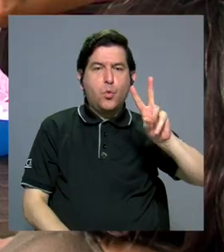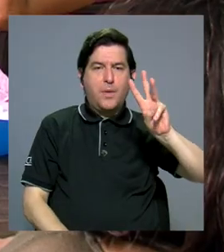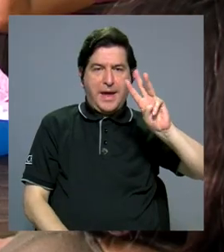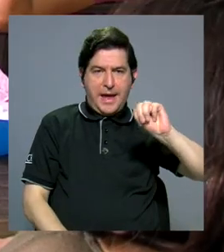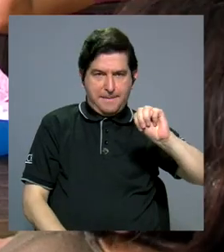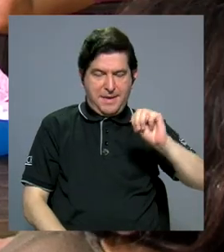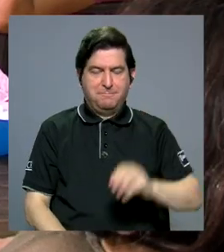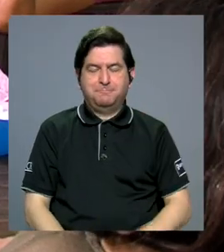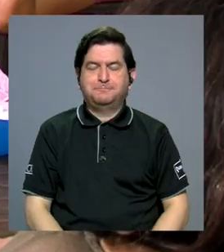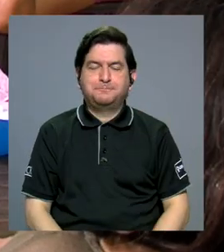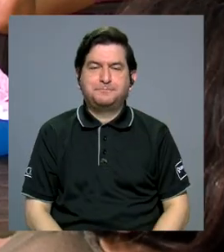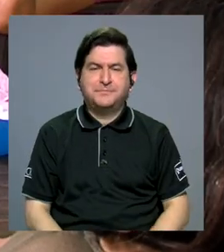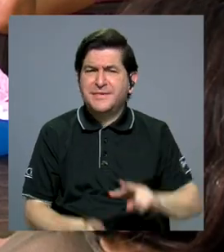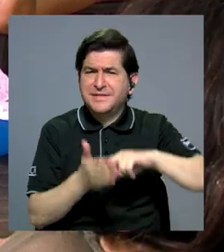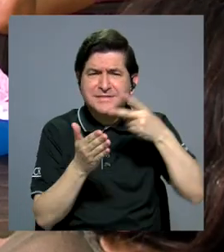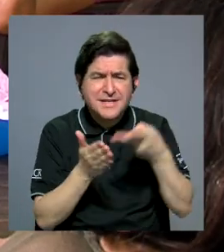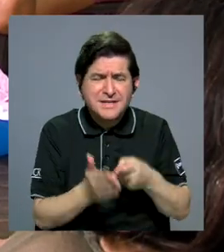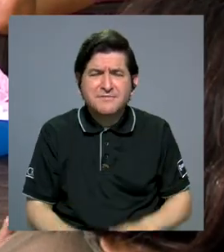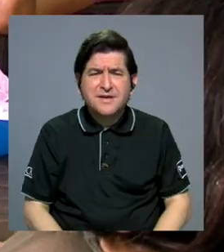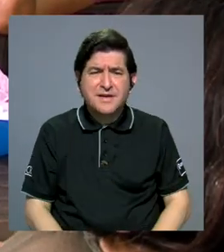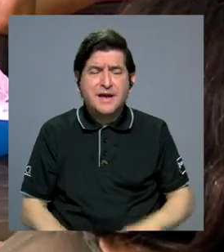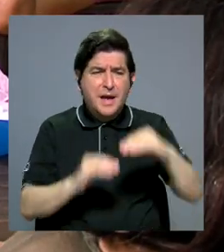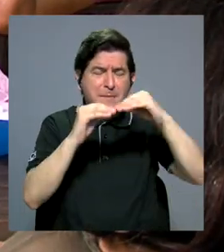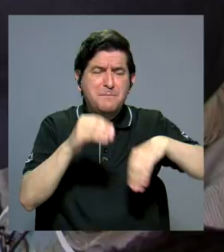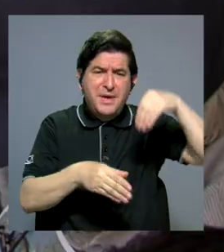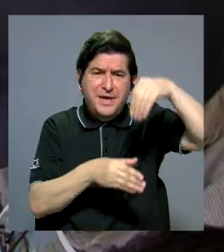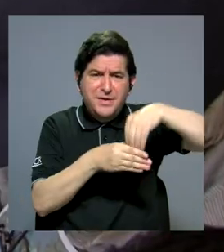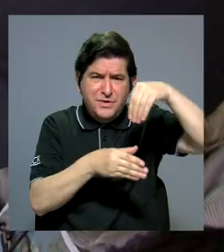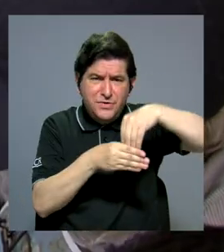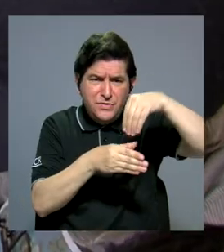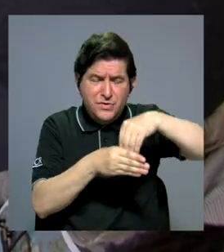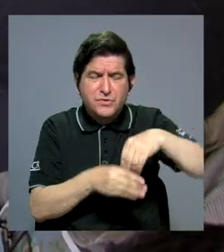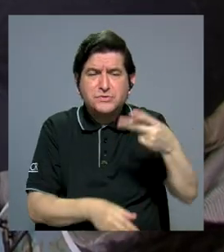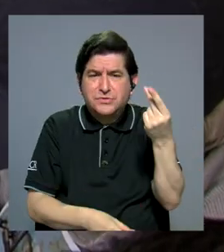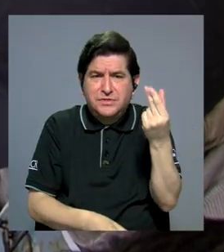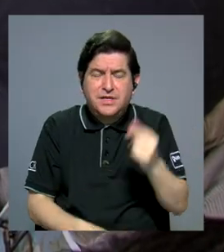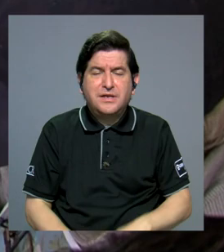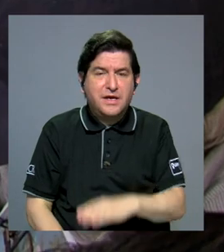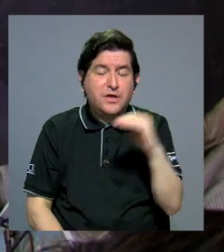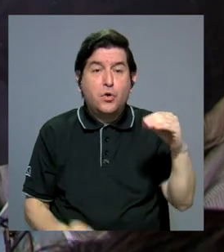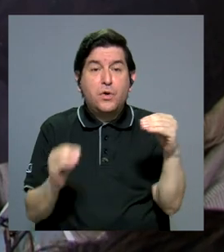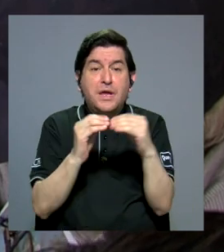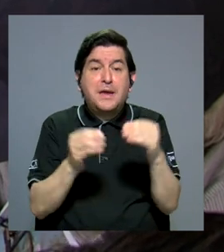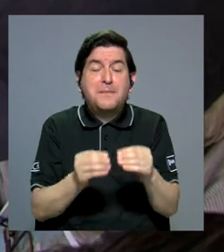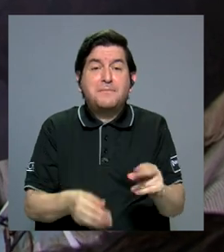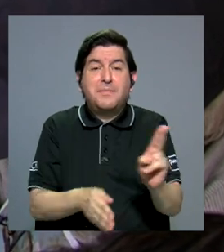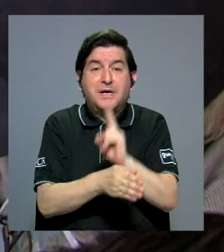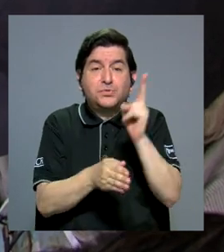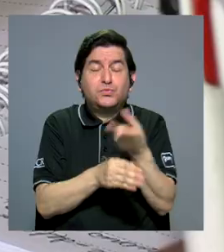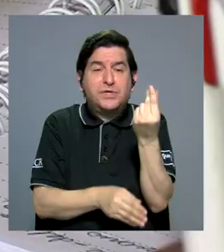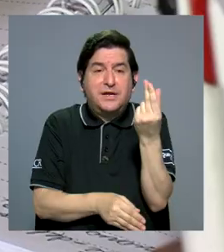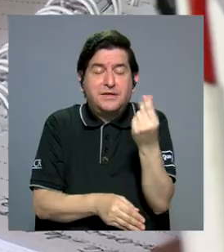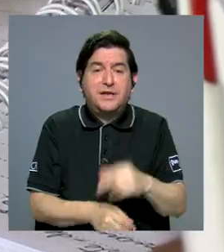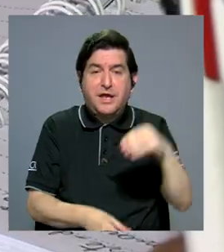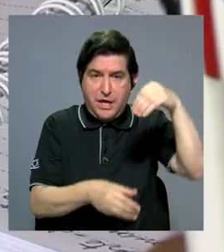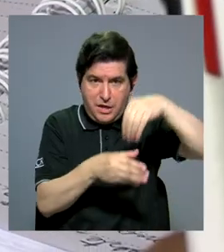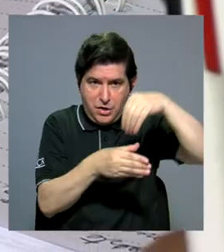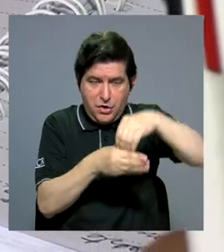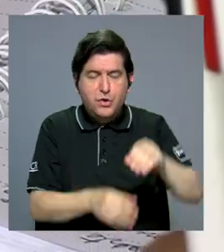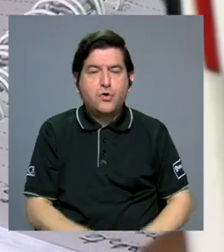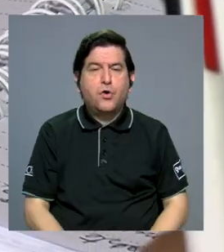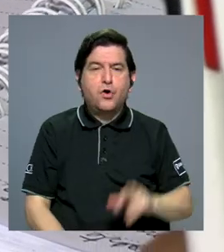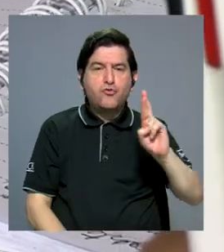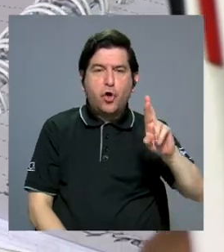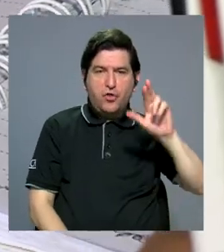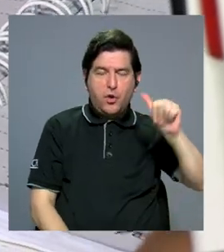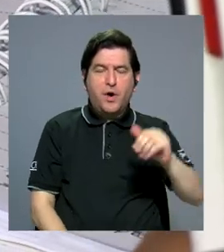Es decir, estaría ingresando menos dinero al régimen y estarían saliendo más recursos del fondo. De acuerdo con